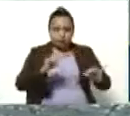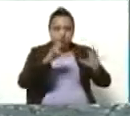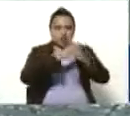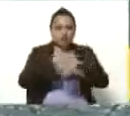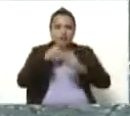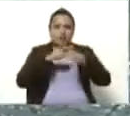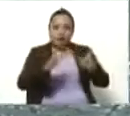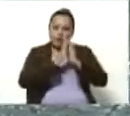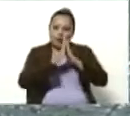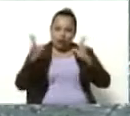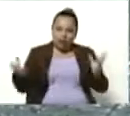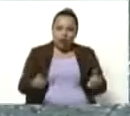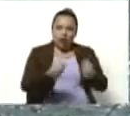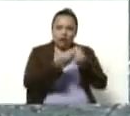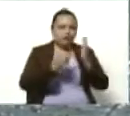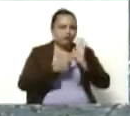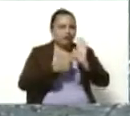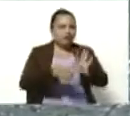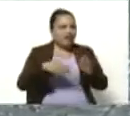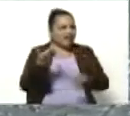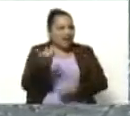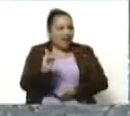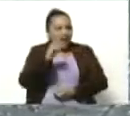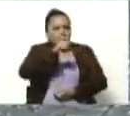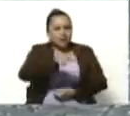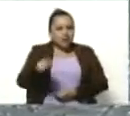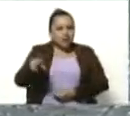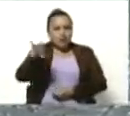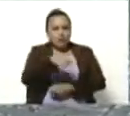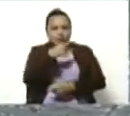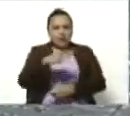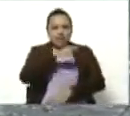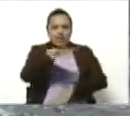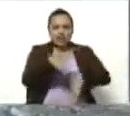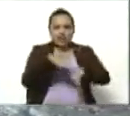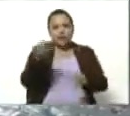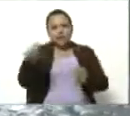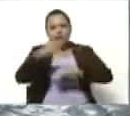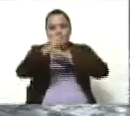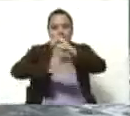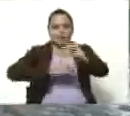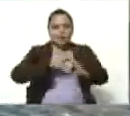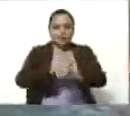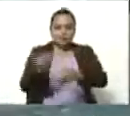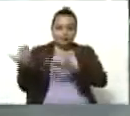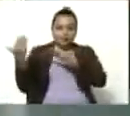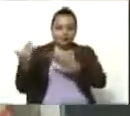acompáñame para ver qué nos traen nuestras poetas, tanto nacionales como internacionales.